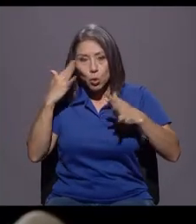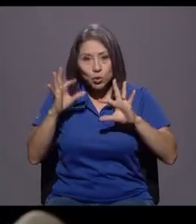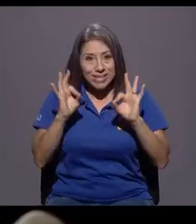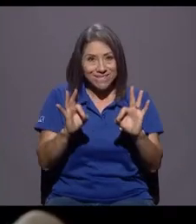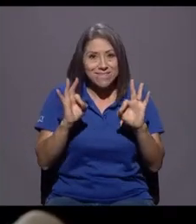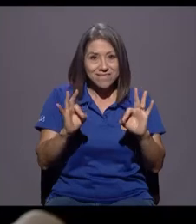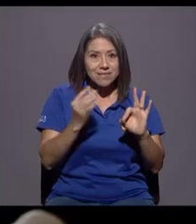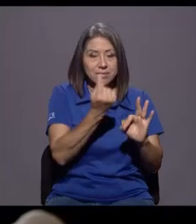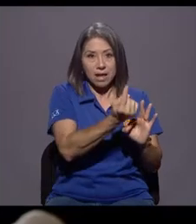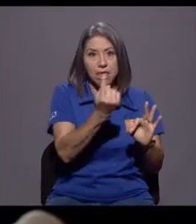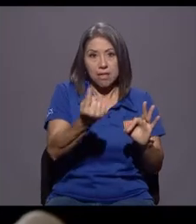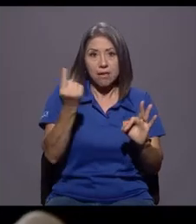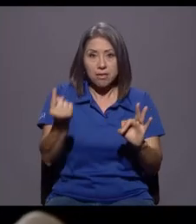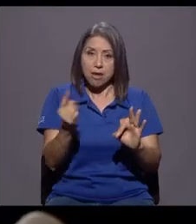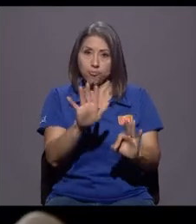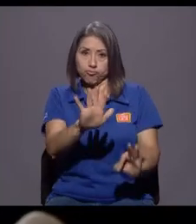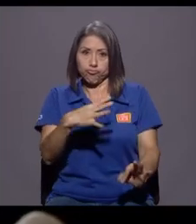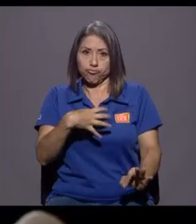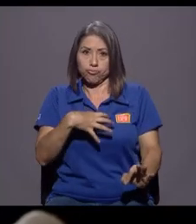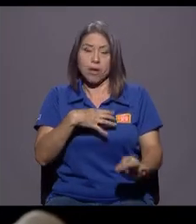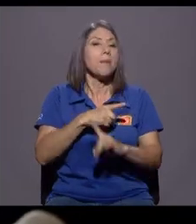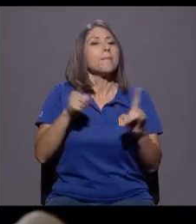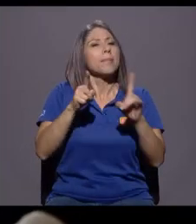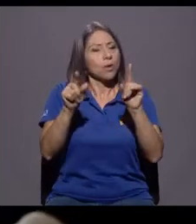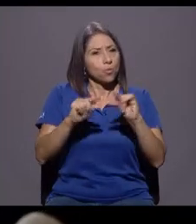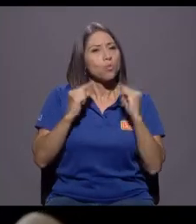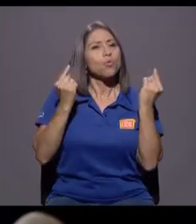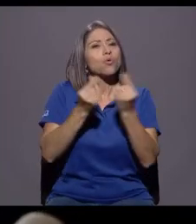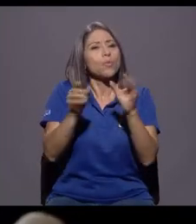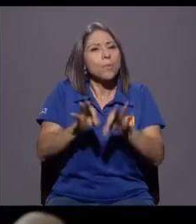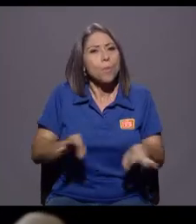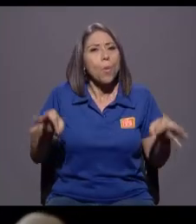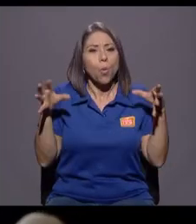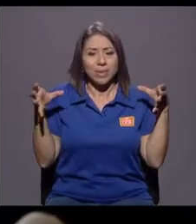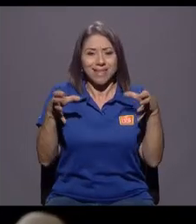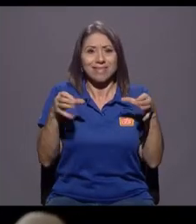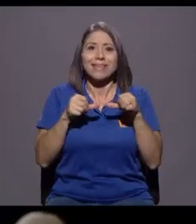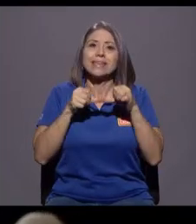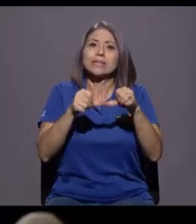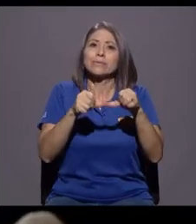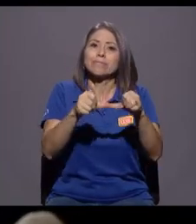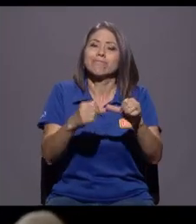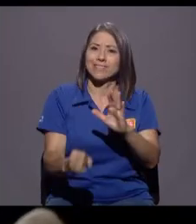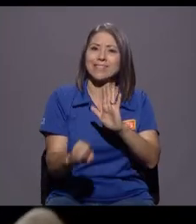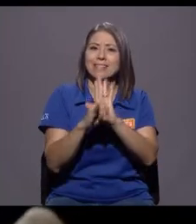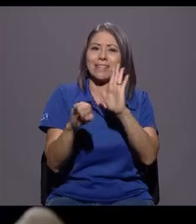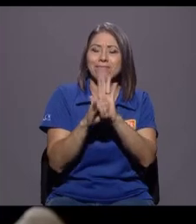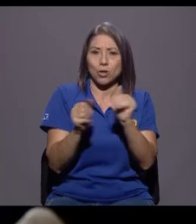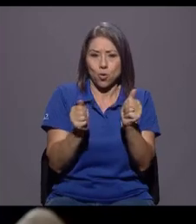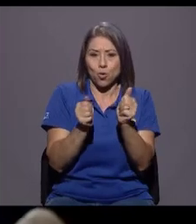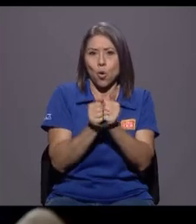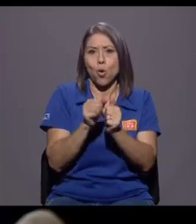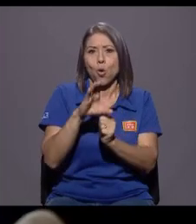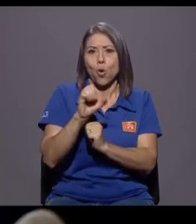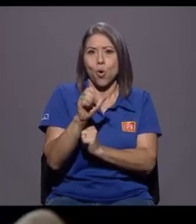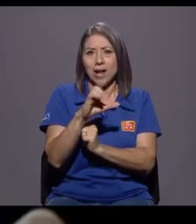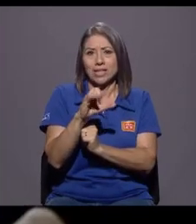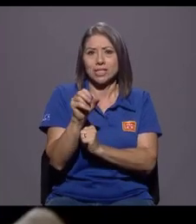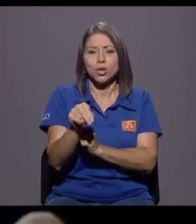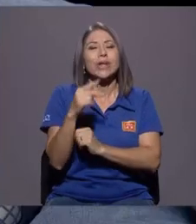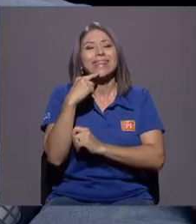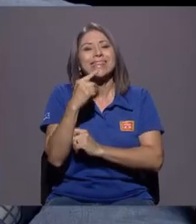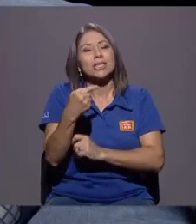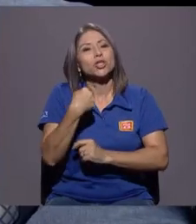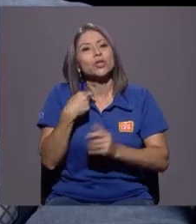su trinchera. Sin embargo, hay un grupo importante que nos seguimos manteniendo, que se identificó mucho con coalición y que dice, bueno, yo quiero seguir trabajando por los derechos